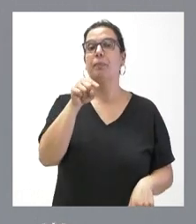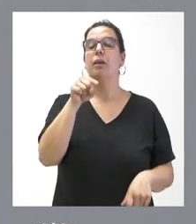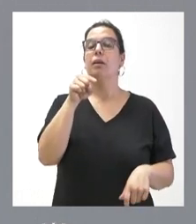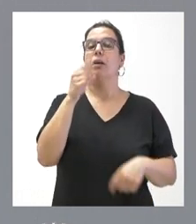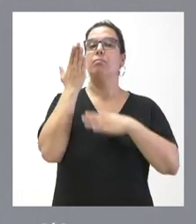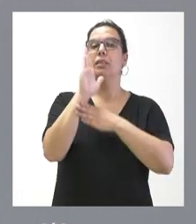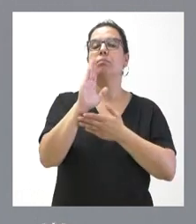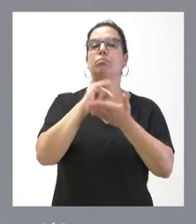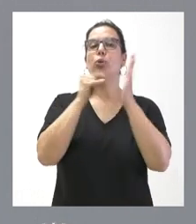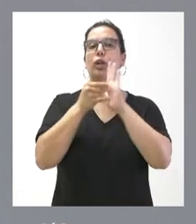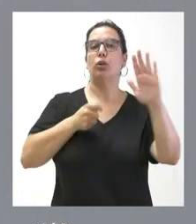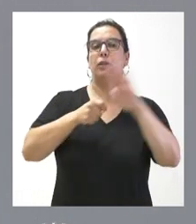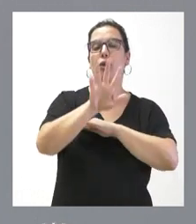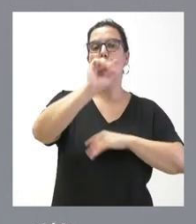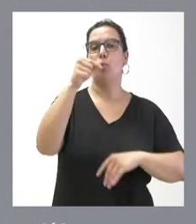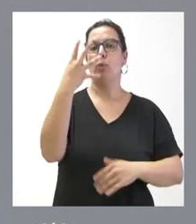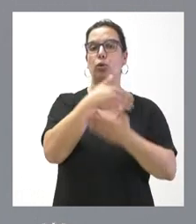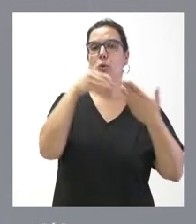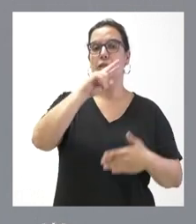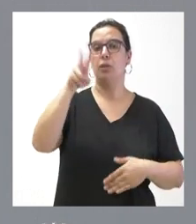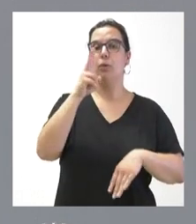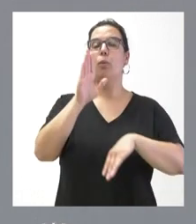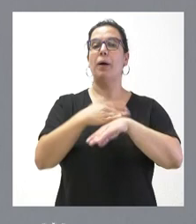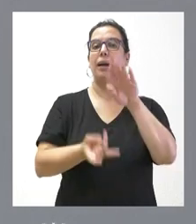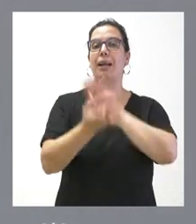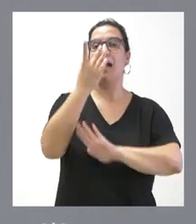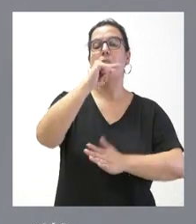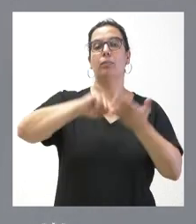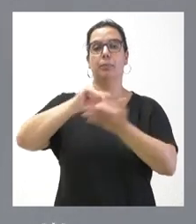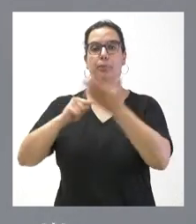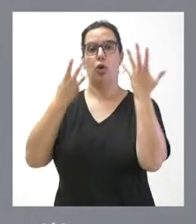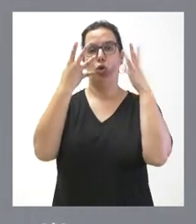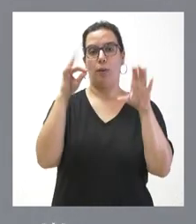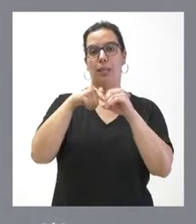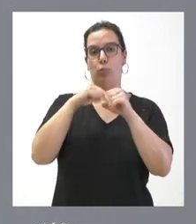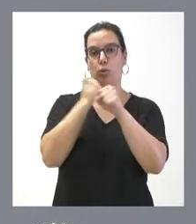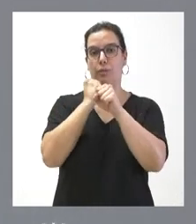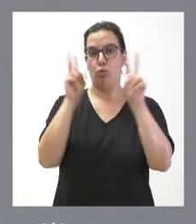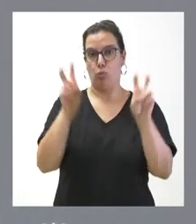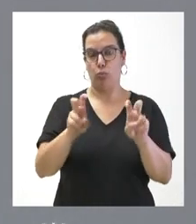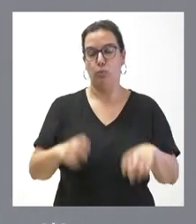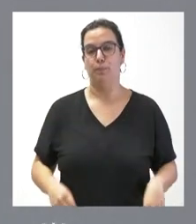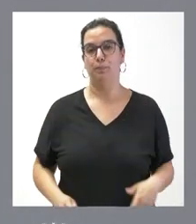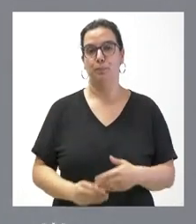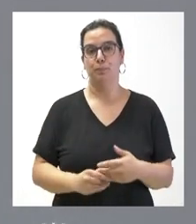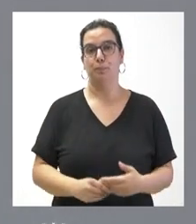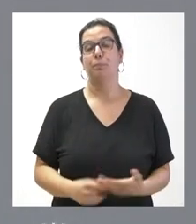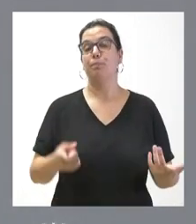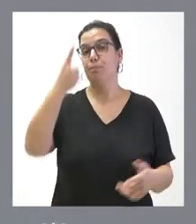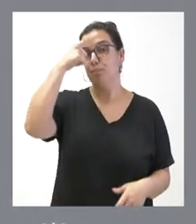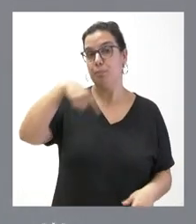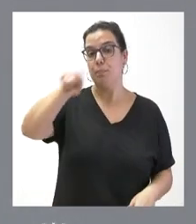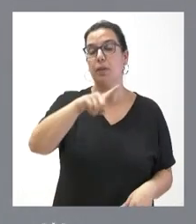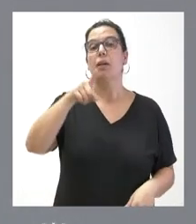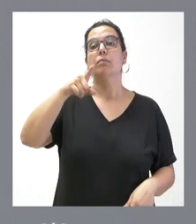un proyecto de inversión de 5,4 millones de euros y la creación de 90 nuevos puestos de trabajo. Saben ustedes que vienen